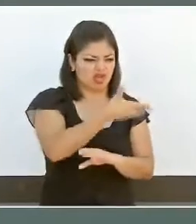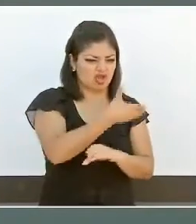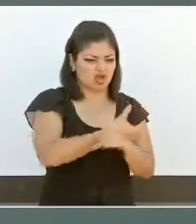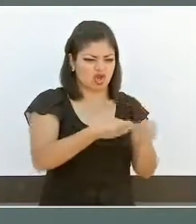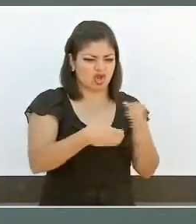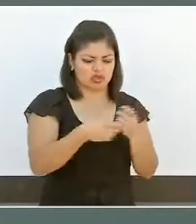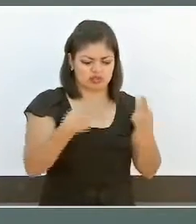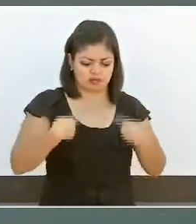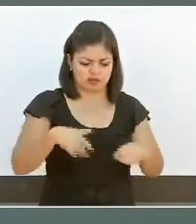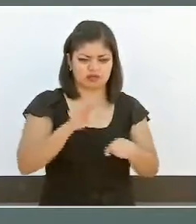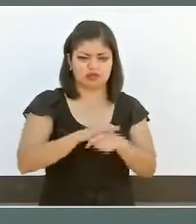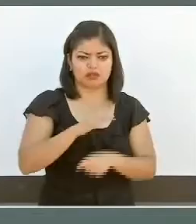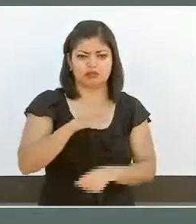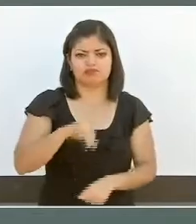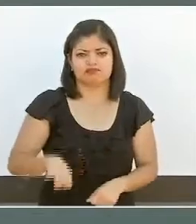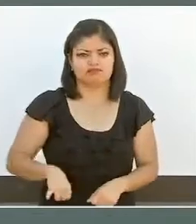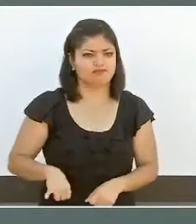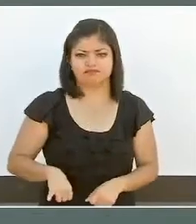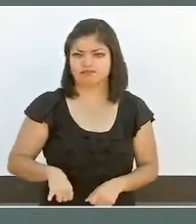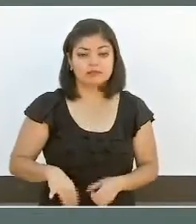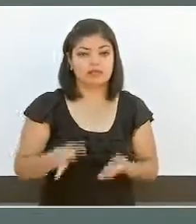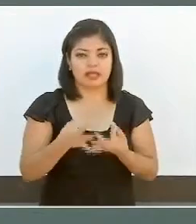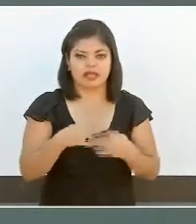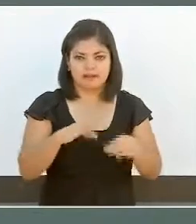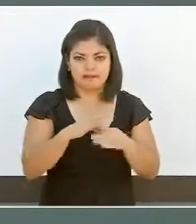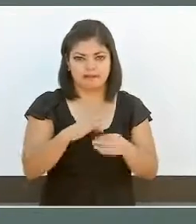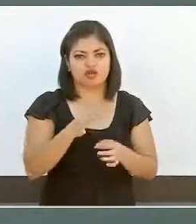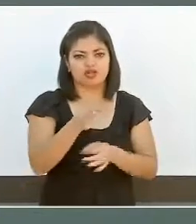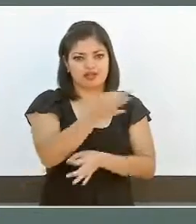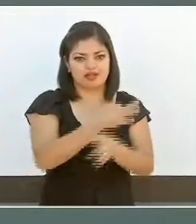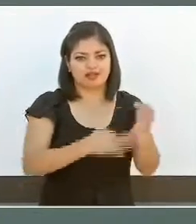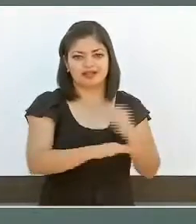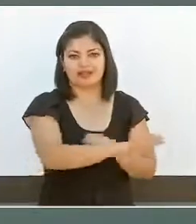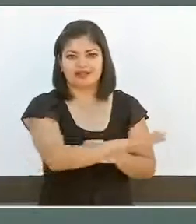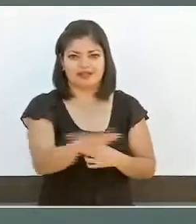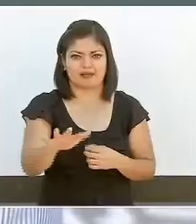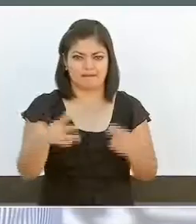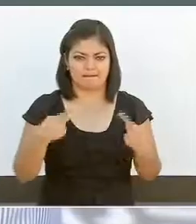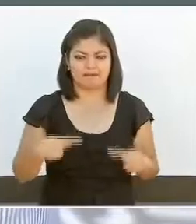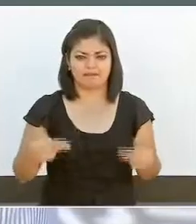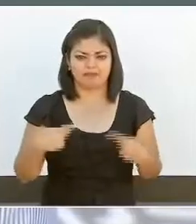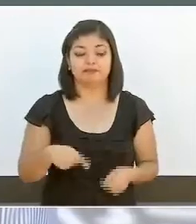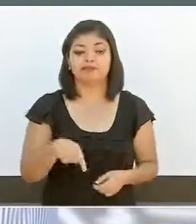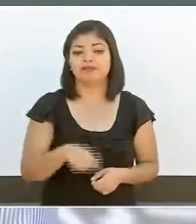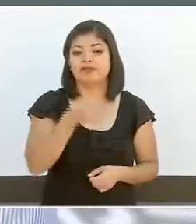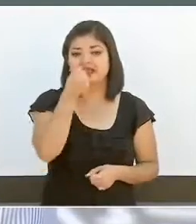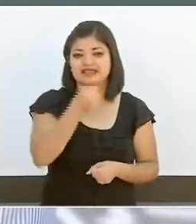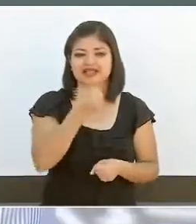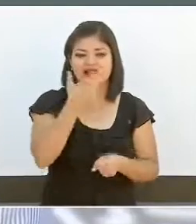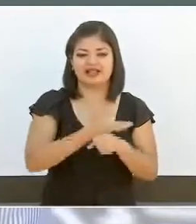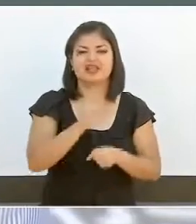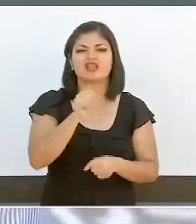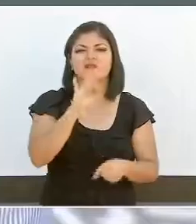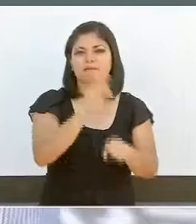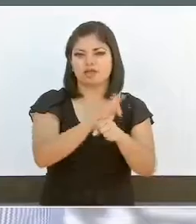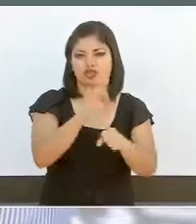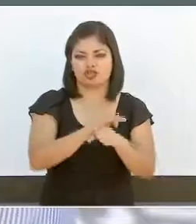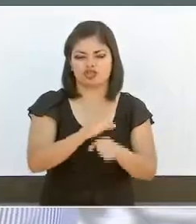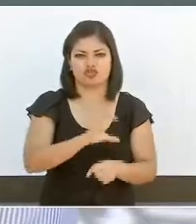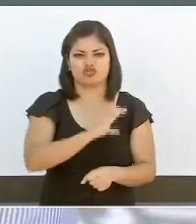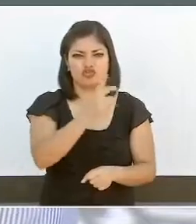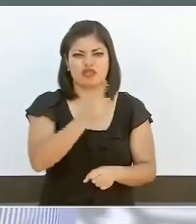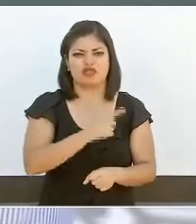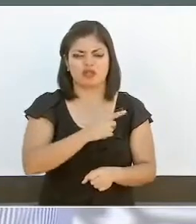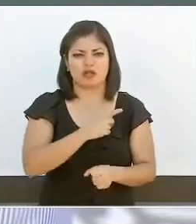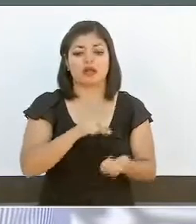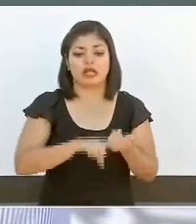En estos dos meses, un poco más de dos meses, al frente de la Secretaría de Seguridad y Protección Ciudadana, su